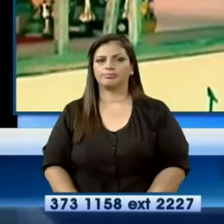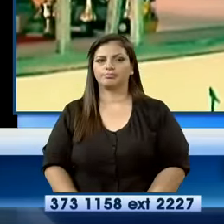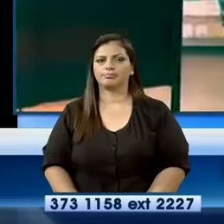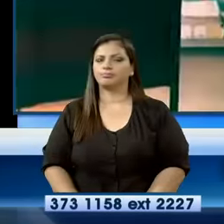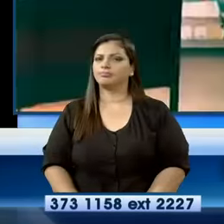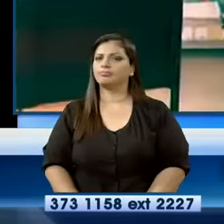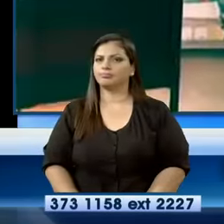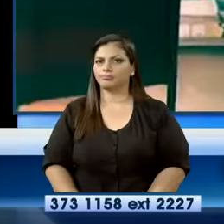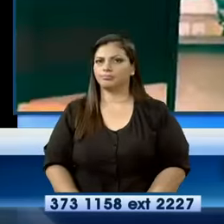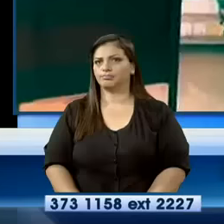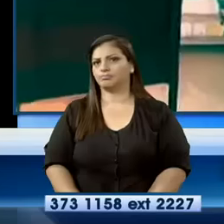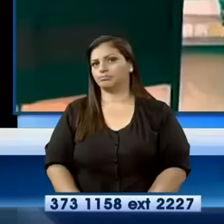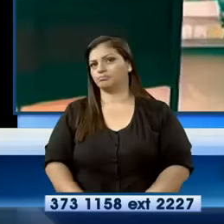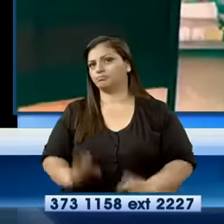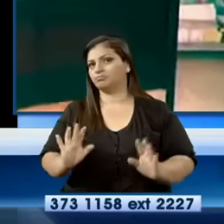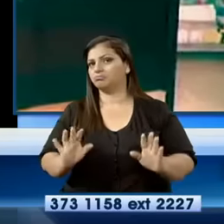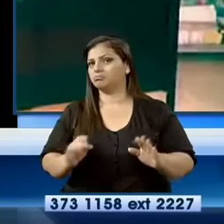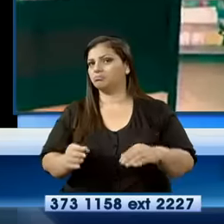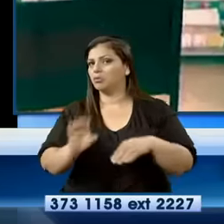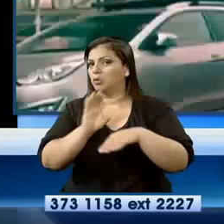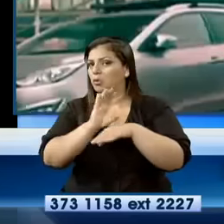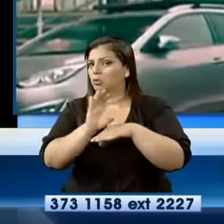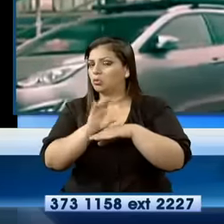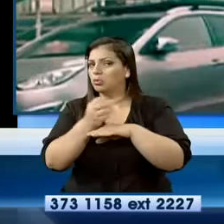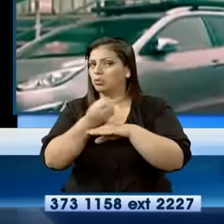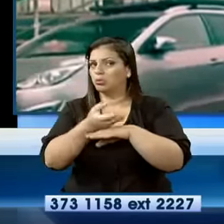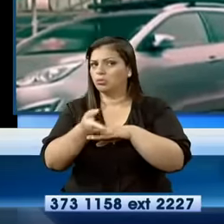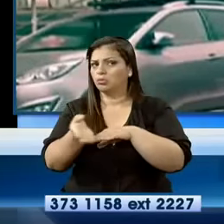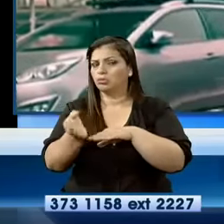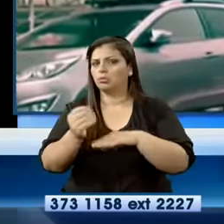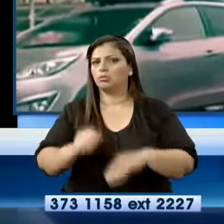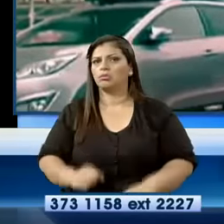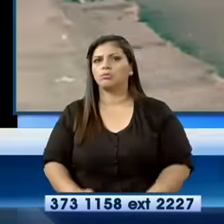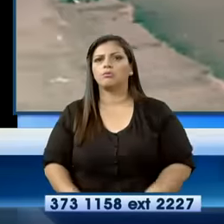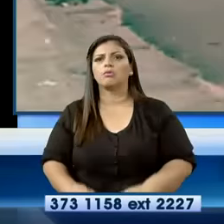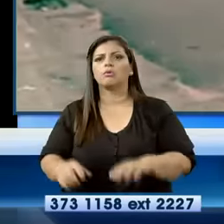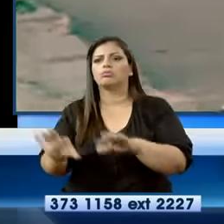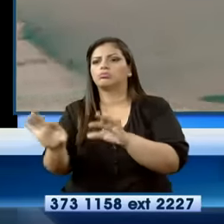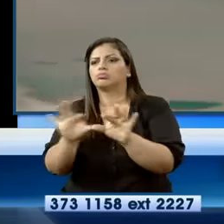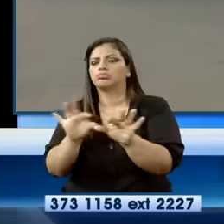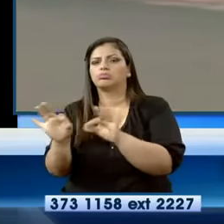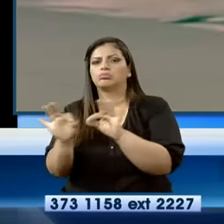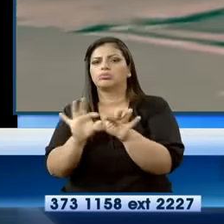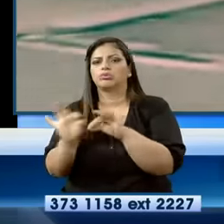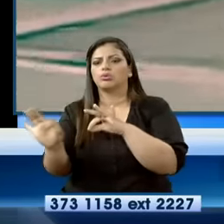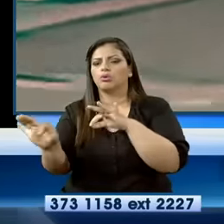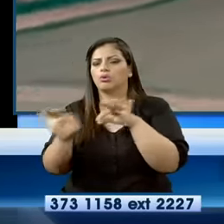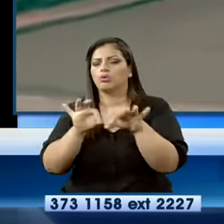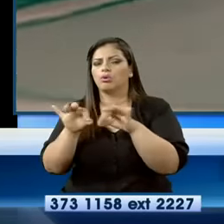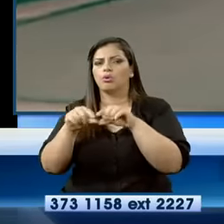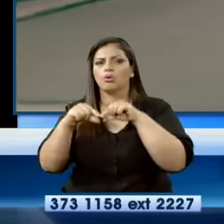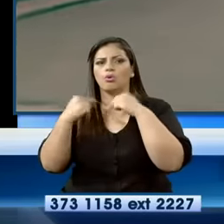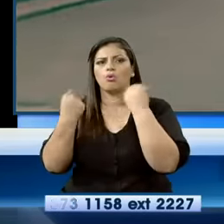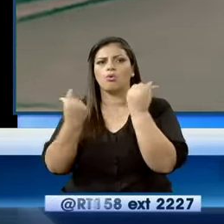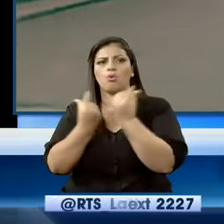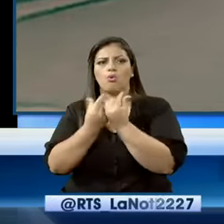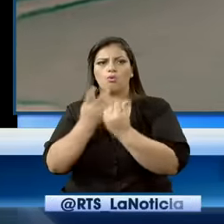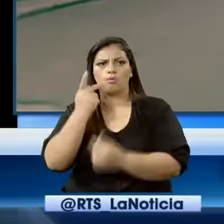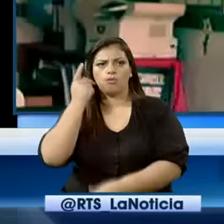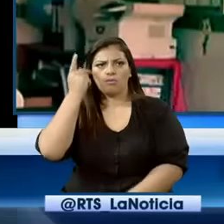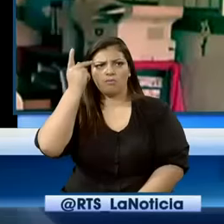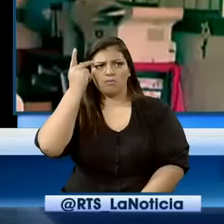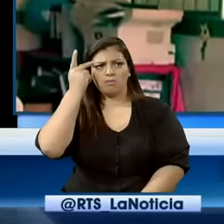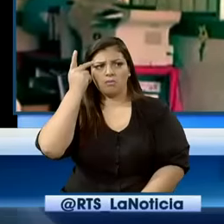me permito sugerir, que a lo mejor se puede hacer una brigada, ¿no? De los padres de familia que veo que al frente hay viviendas y todo eso. Es muy